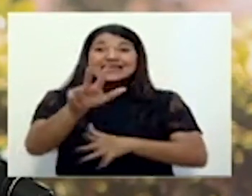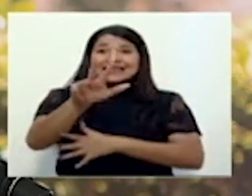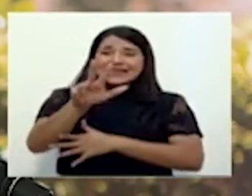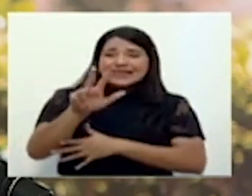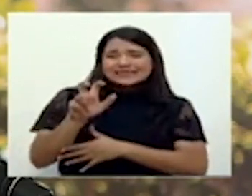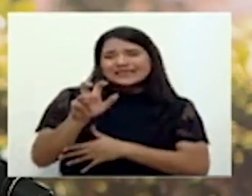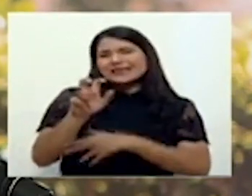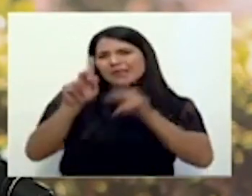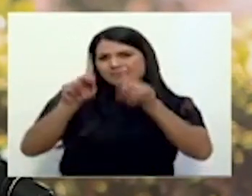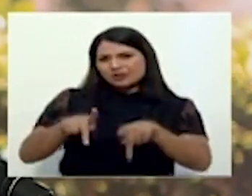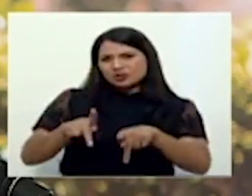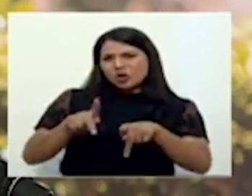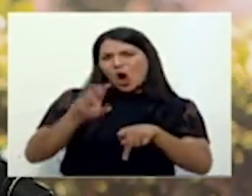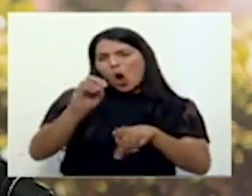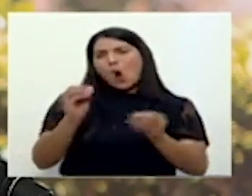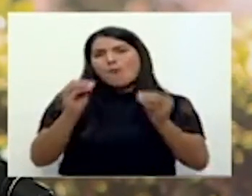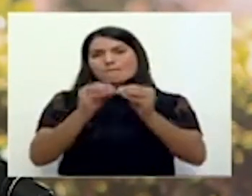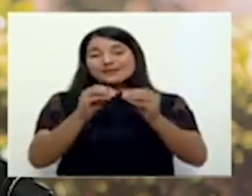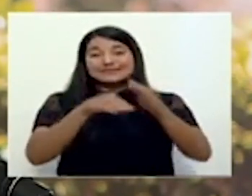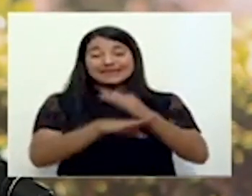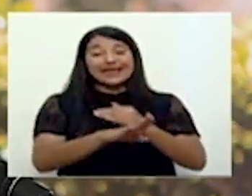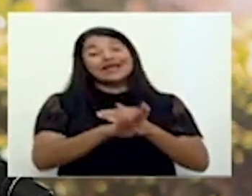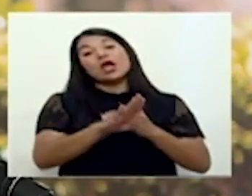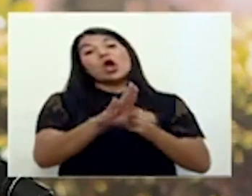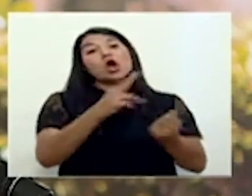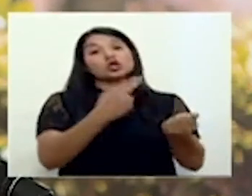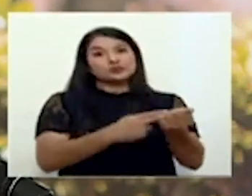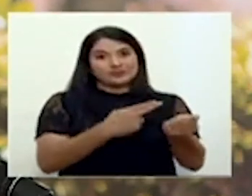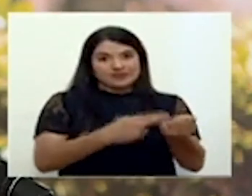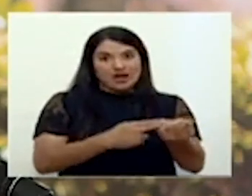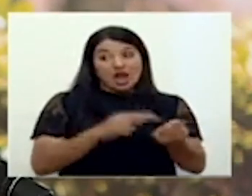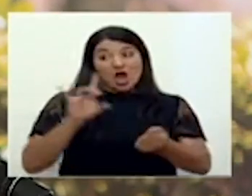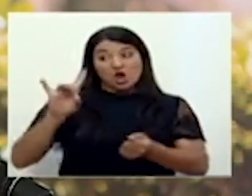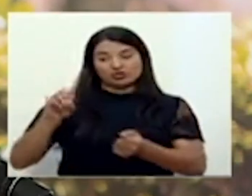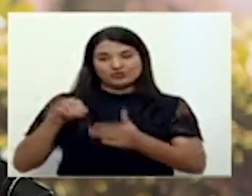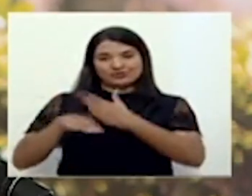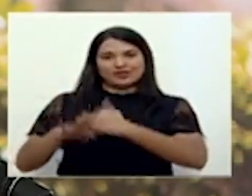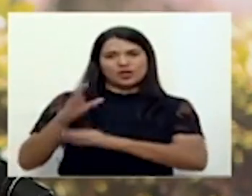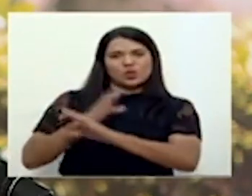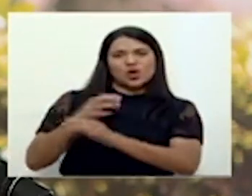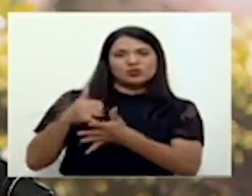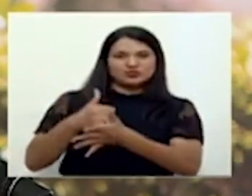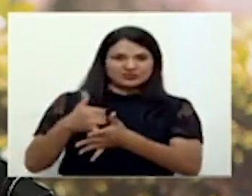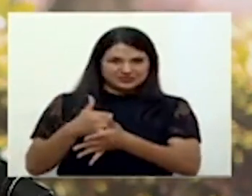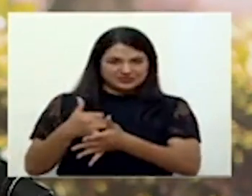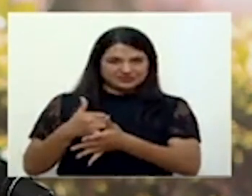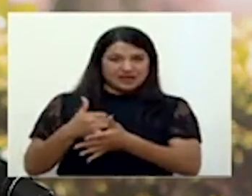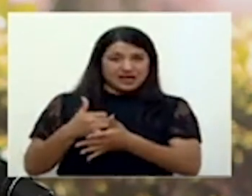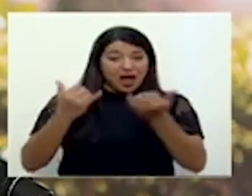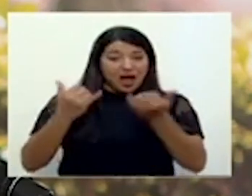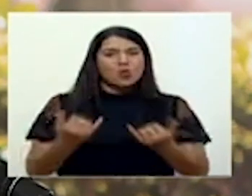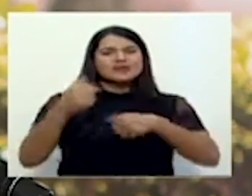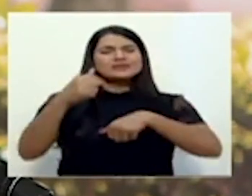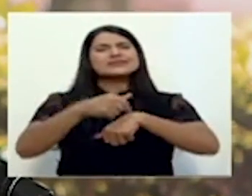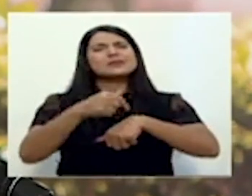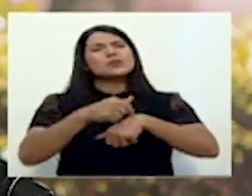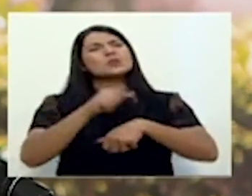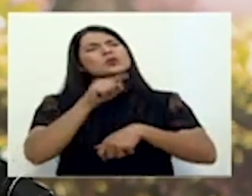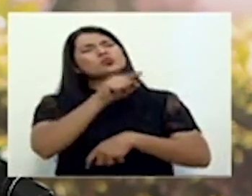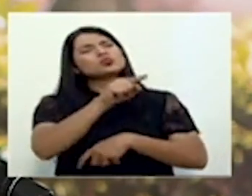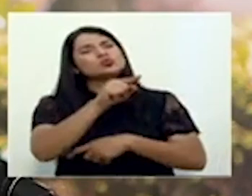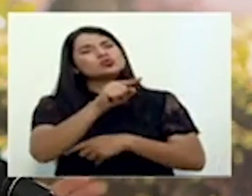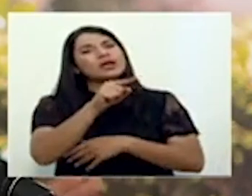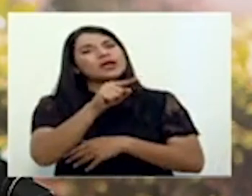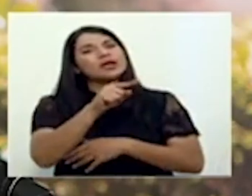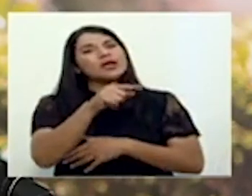80 ellos en unidades de cuidados intensivos. En este momento, ¿cuál es su estimación de que podría llegarse